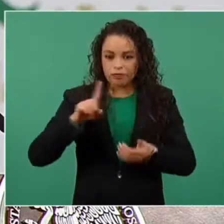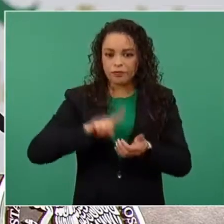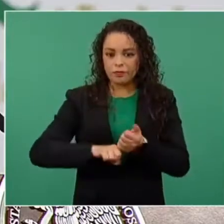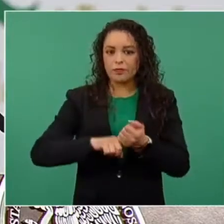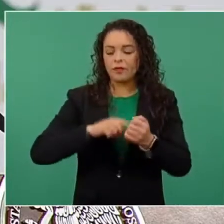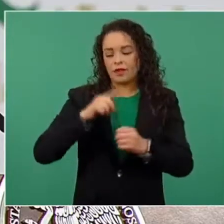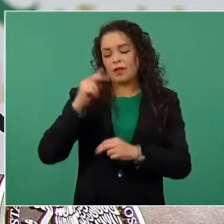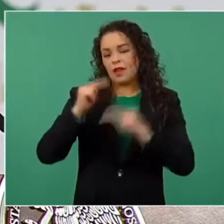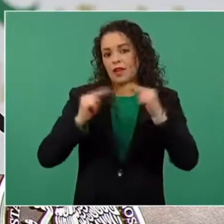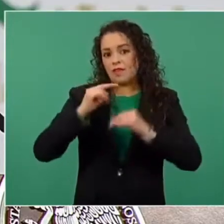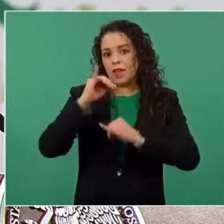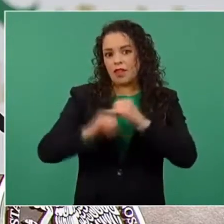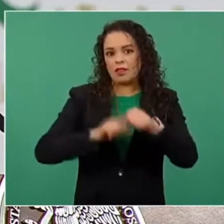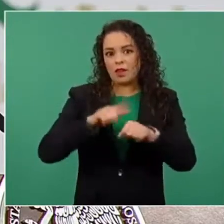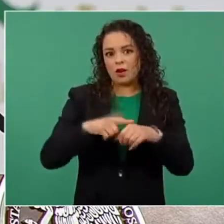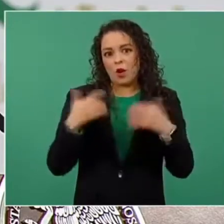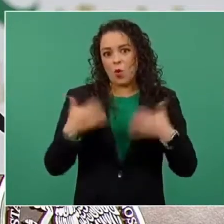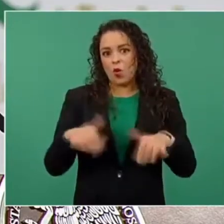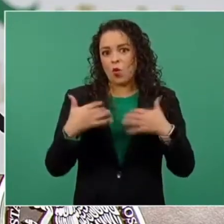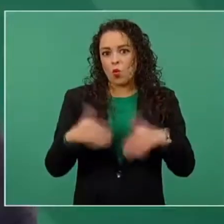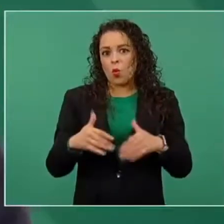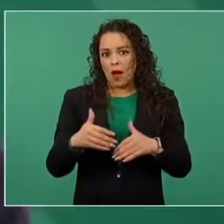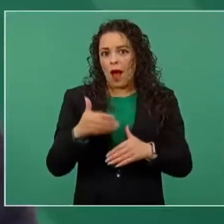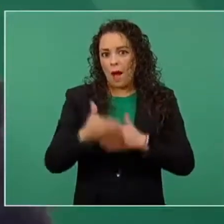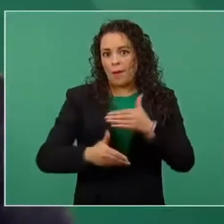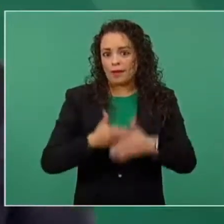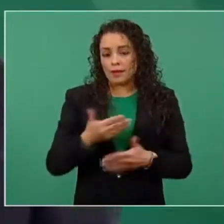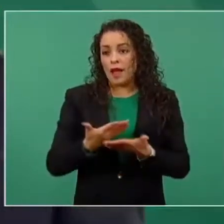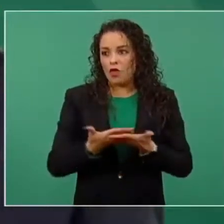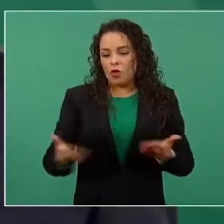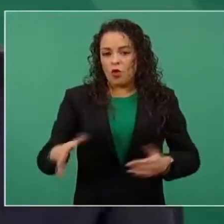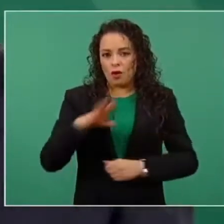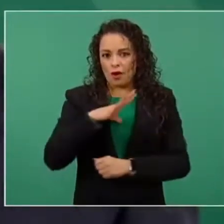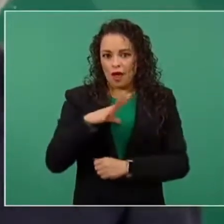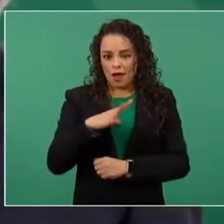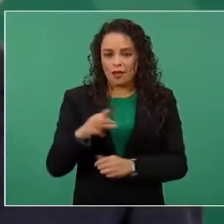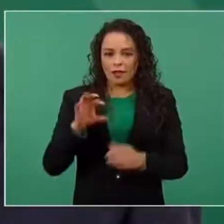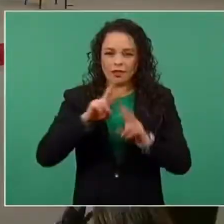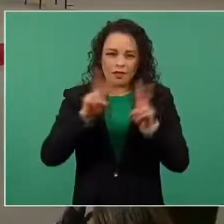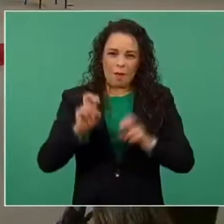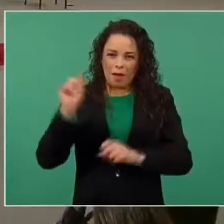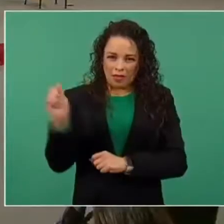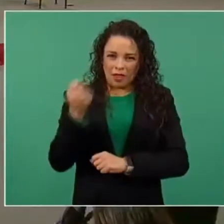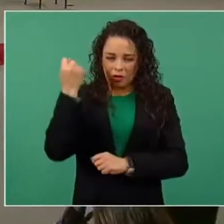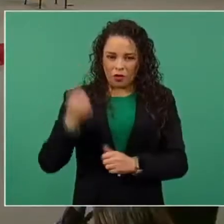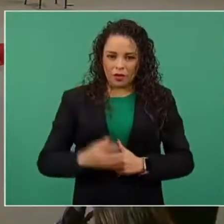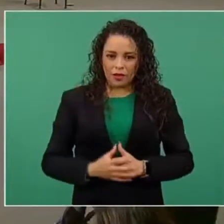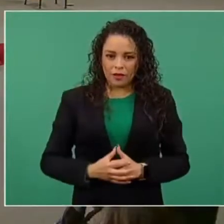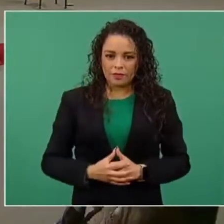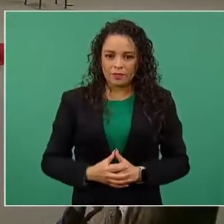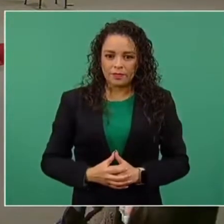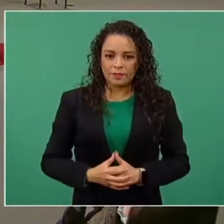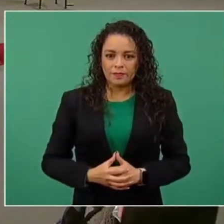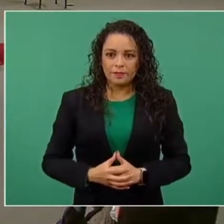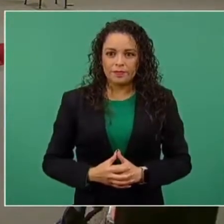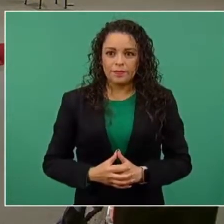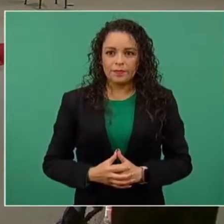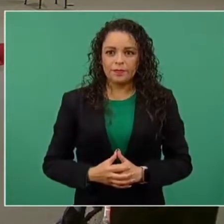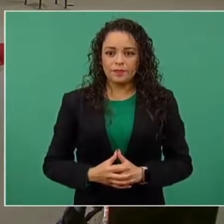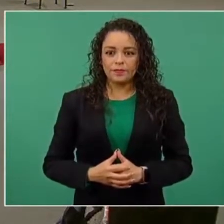los más avanzados que existen al momento. En otras áreas, como las reparaciones por resoluciones